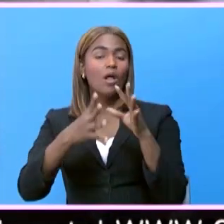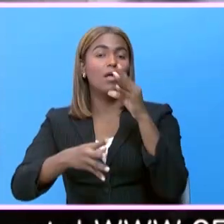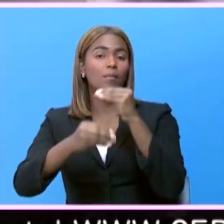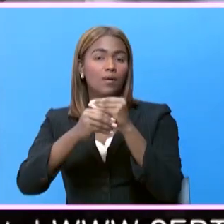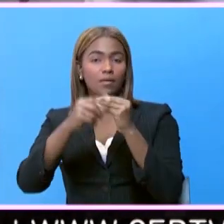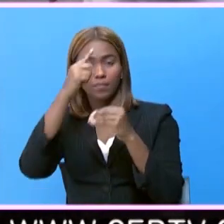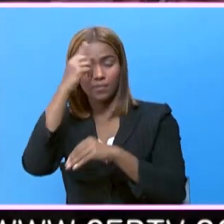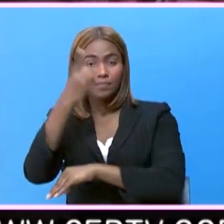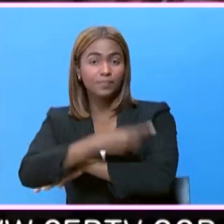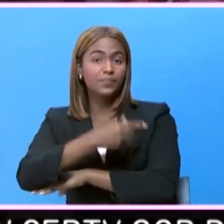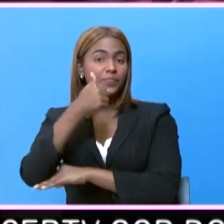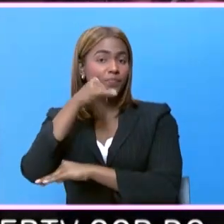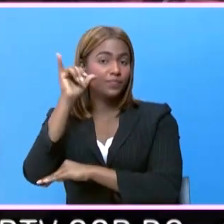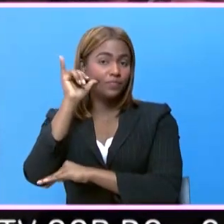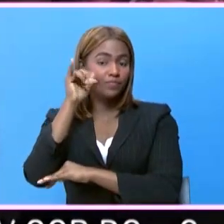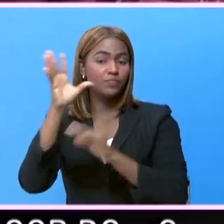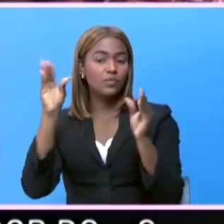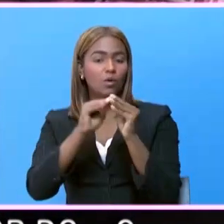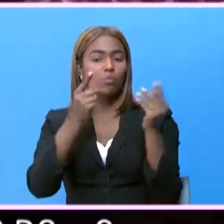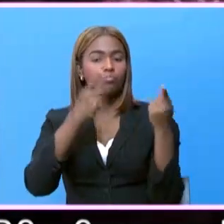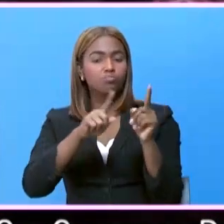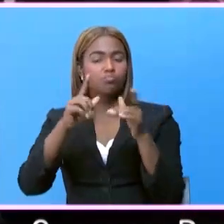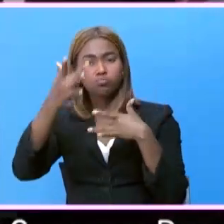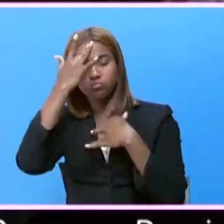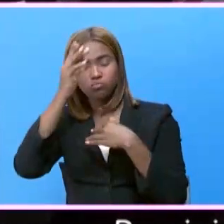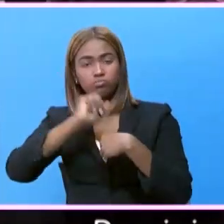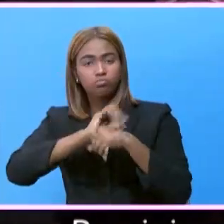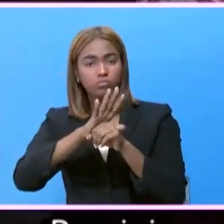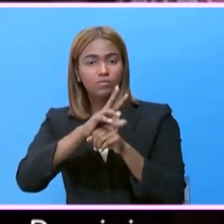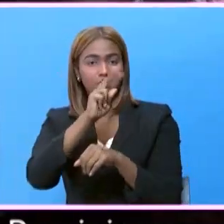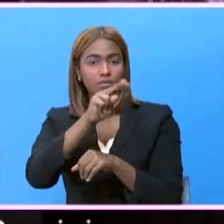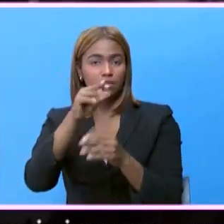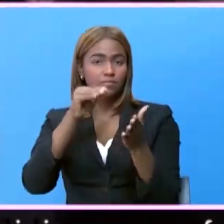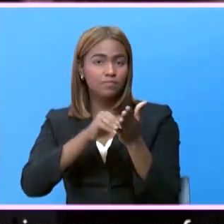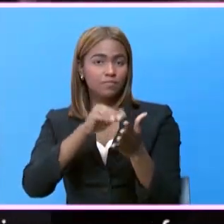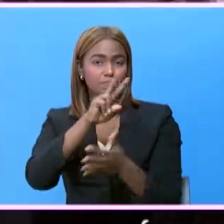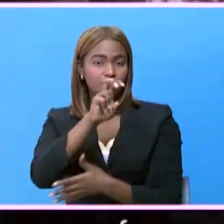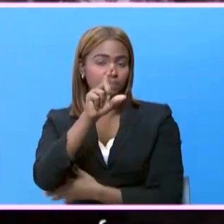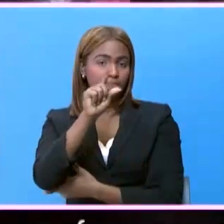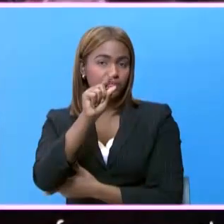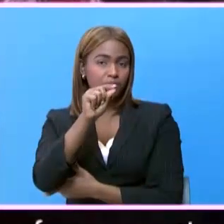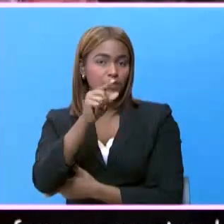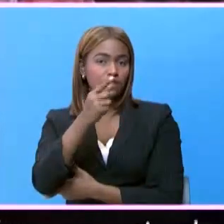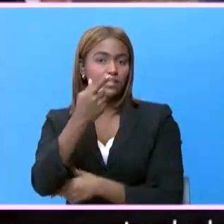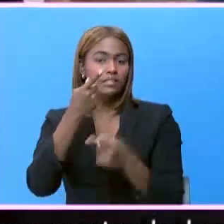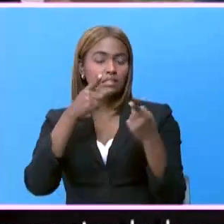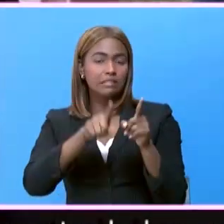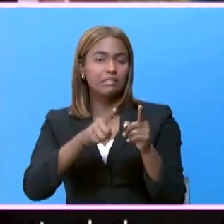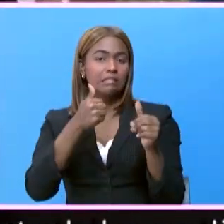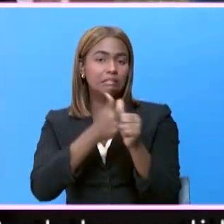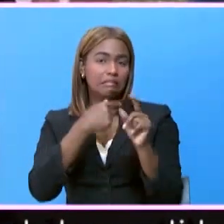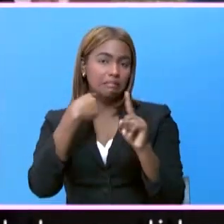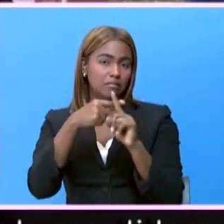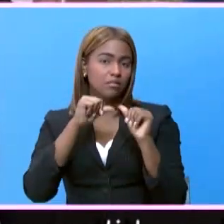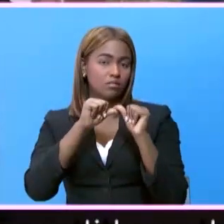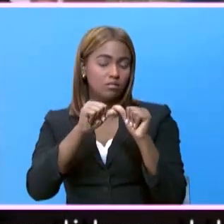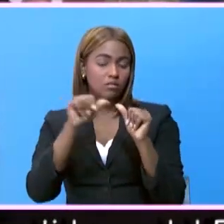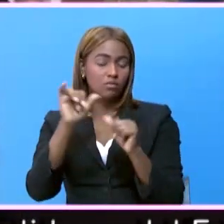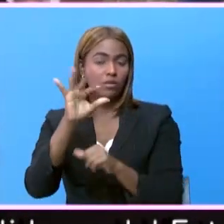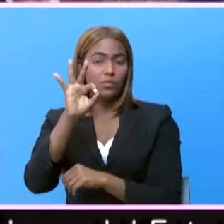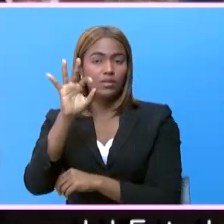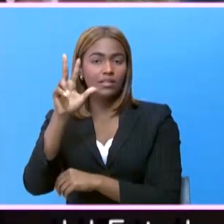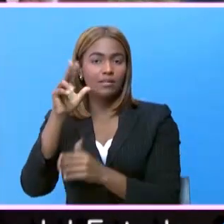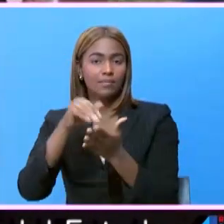que en el día de ayer. Del total de casos positivos, 22.220 están activos, mientras que 93